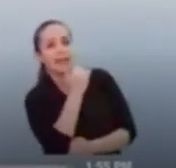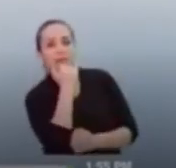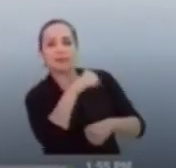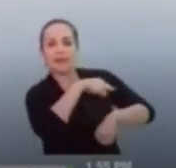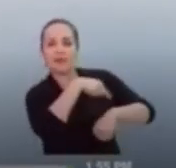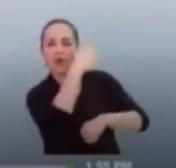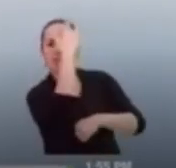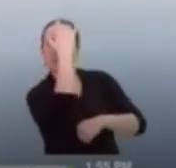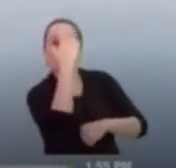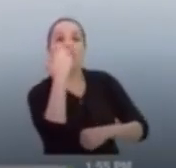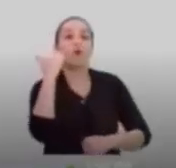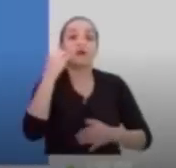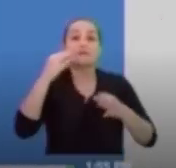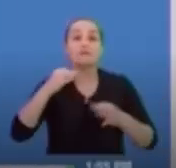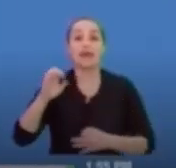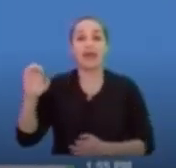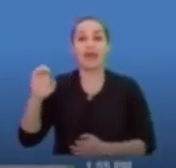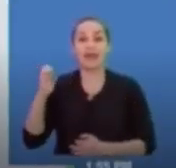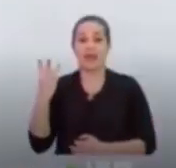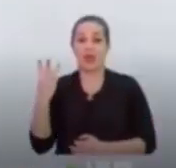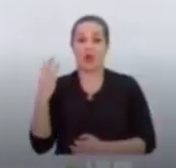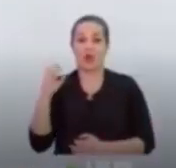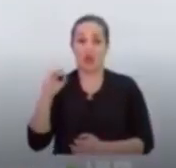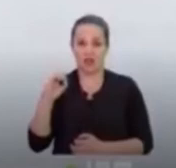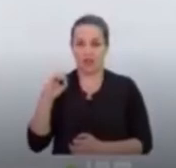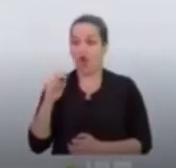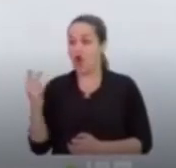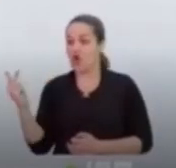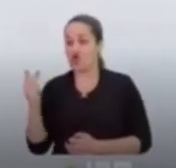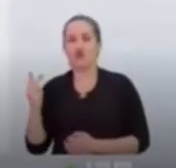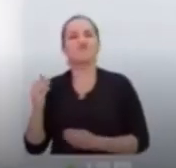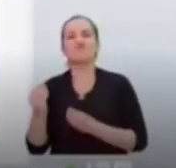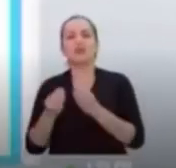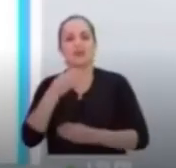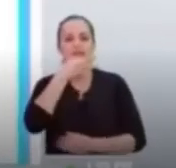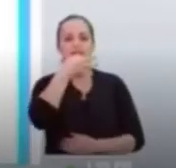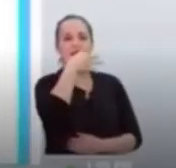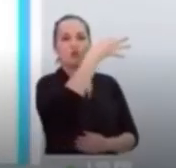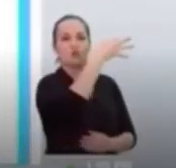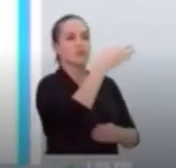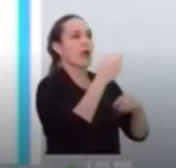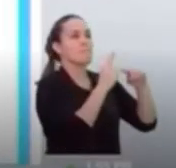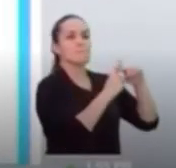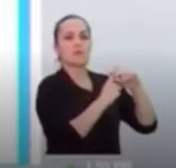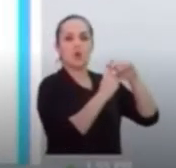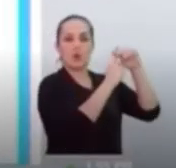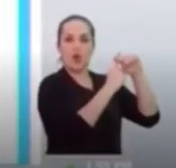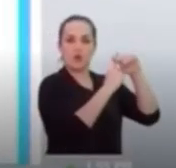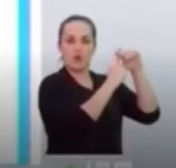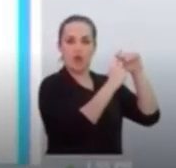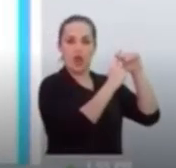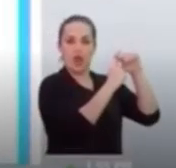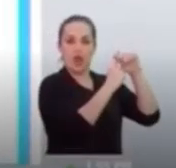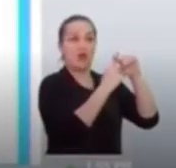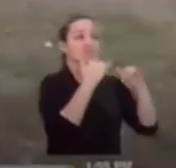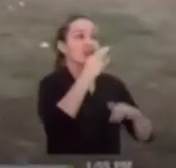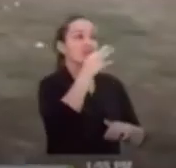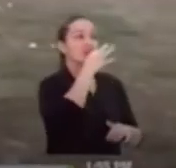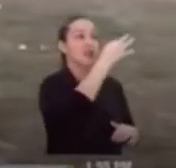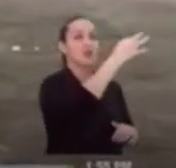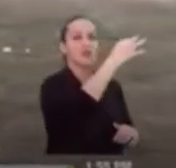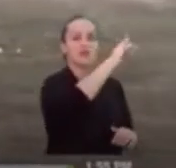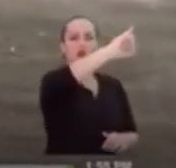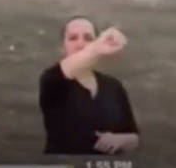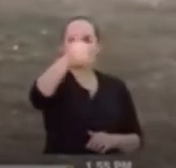Era 30 de enero, el mismo día en el que erradicaron sus denuncias ante la Procuraduría. El mismo día en que recibieron una llamada de un anónimo que